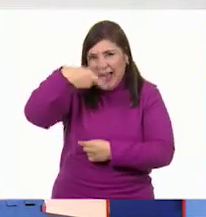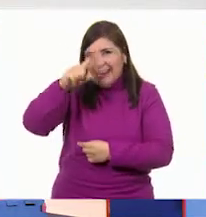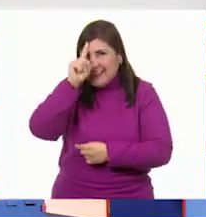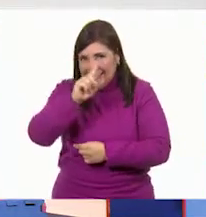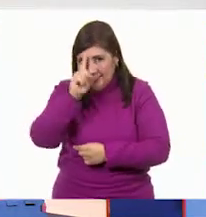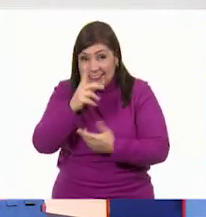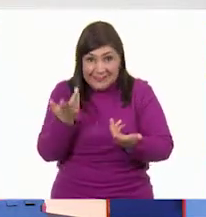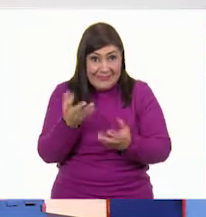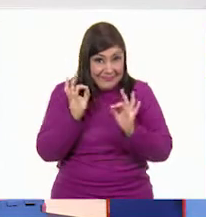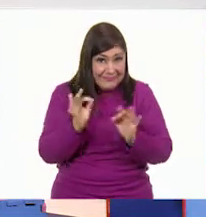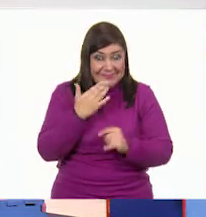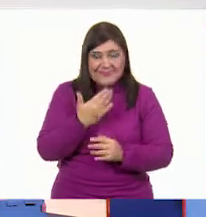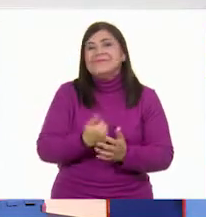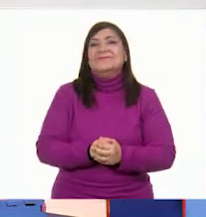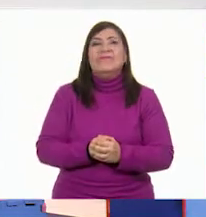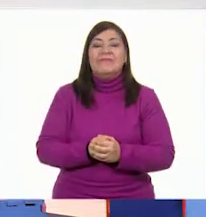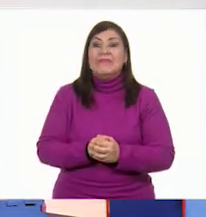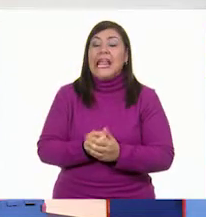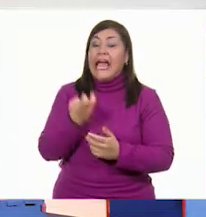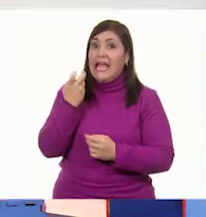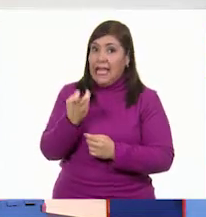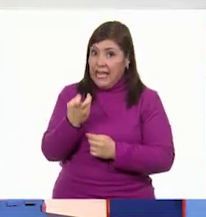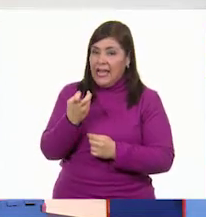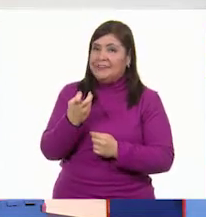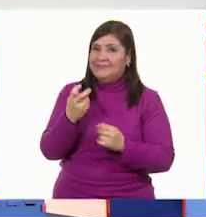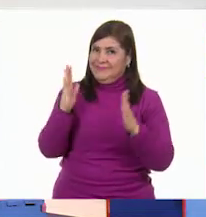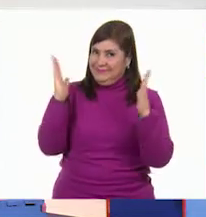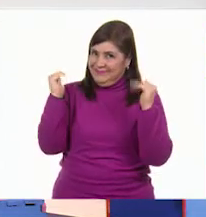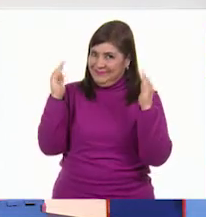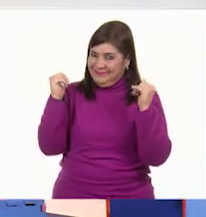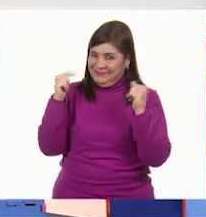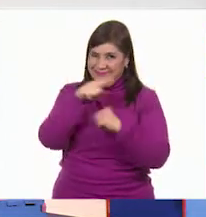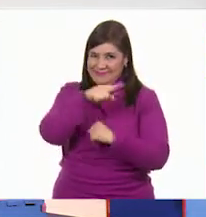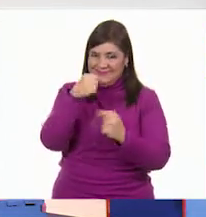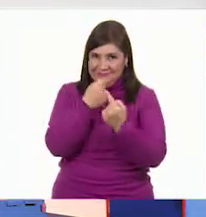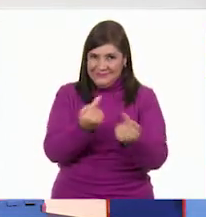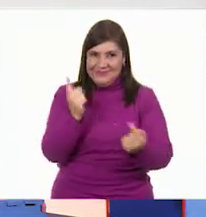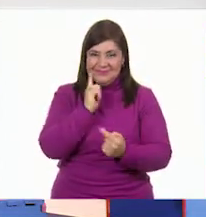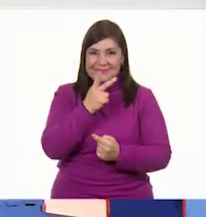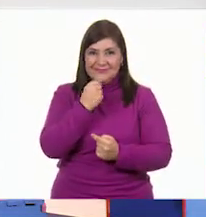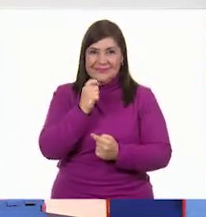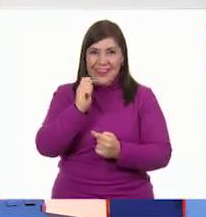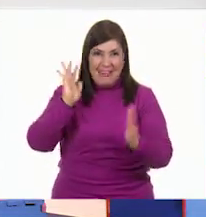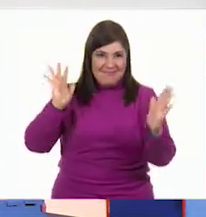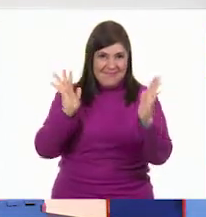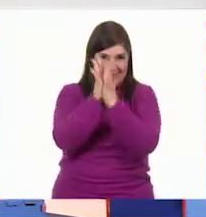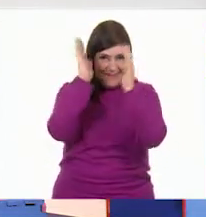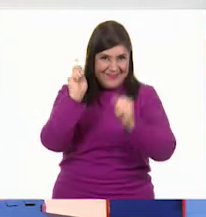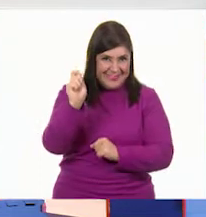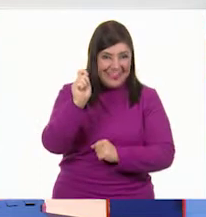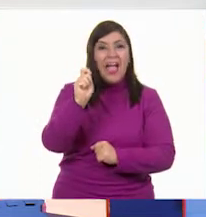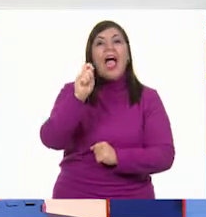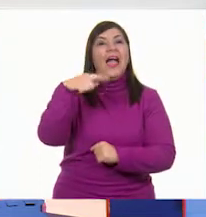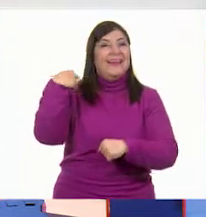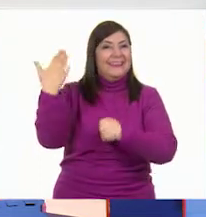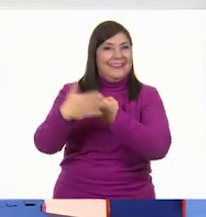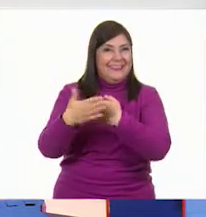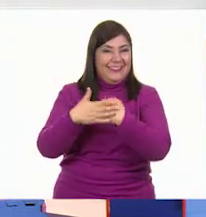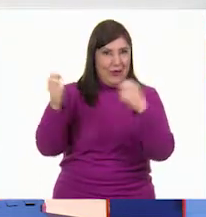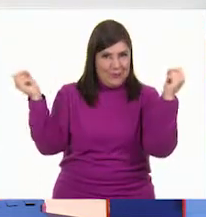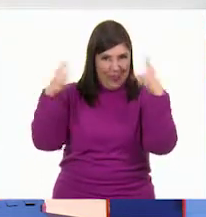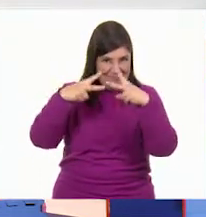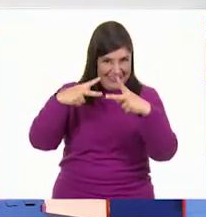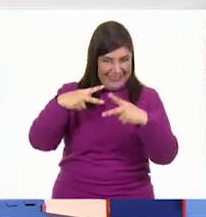¿Verdad? Perfecto. Y bueno, pues con esto nos despedimos. Niñas y niños, denme esos cinco. Nos vemos en la siguiente